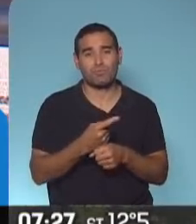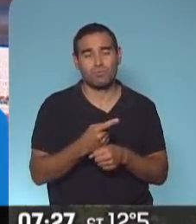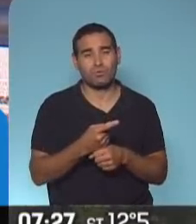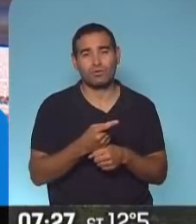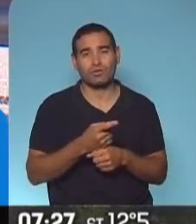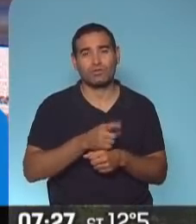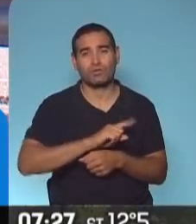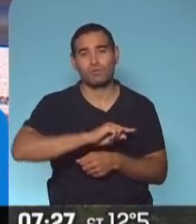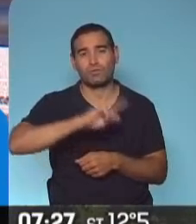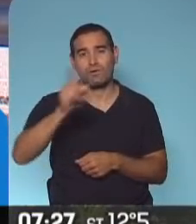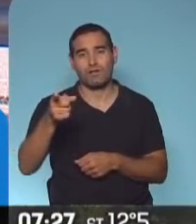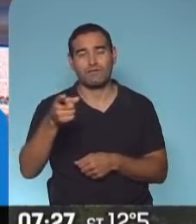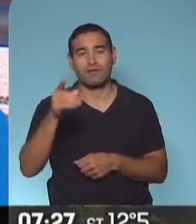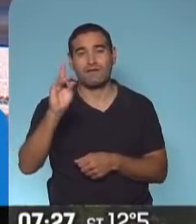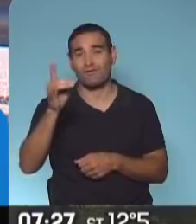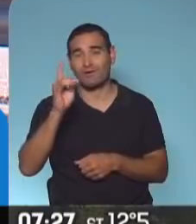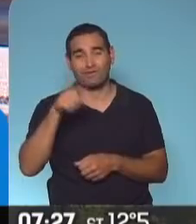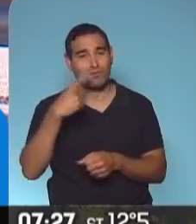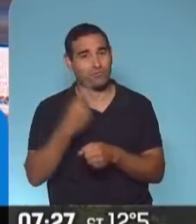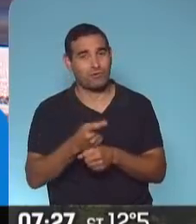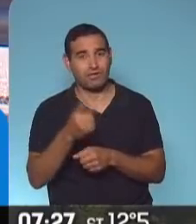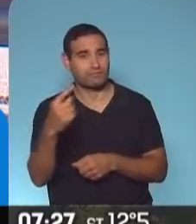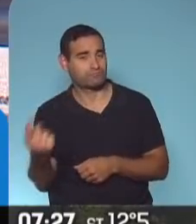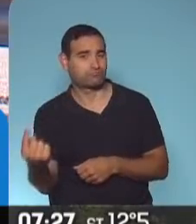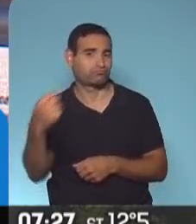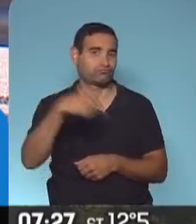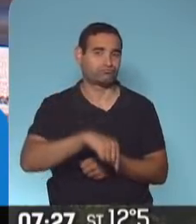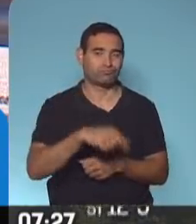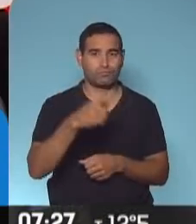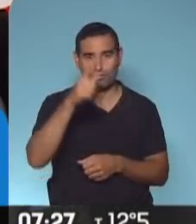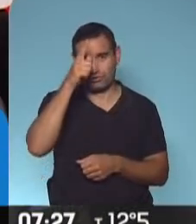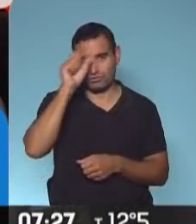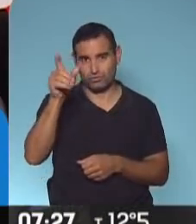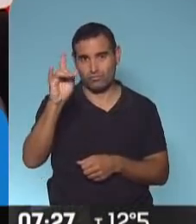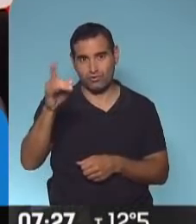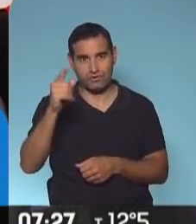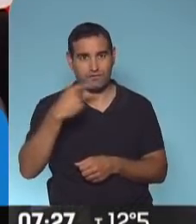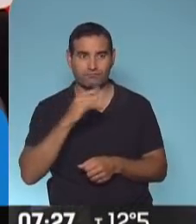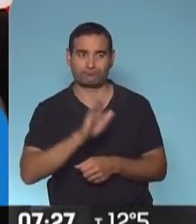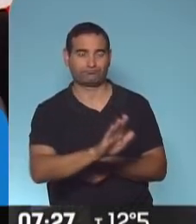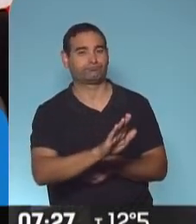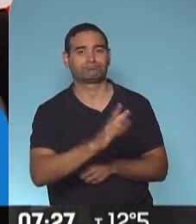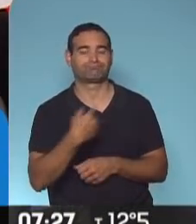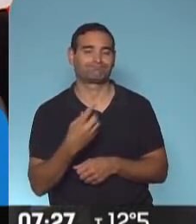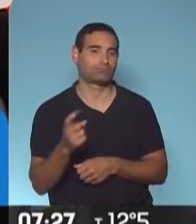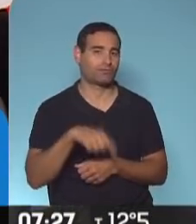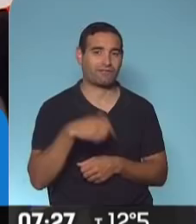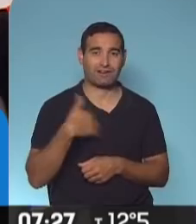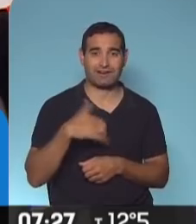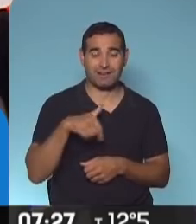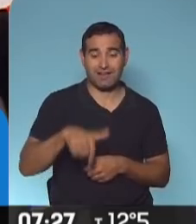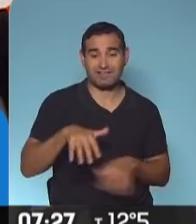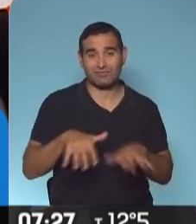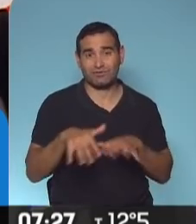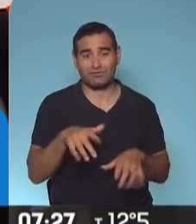cruzar Bolivia, así que fueron devueltos de alguna manera por la policía de Bolivia hacia Argentina. Nosotros en situación